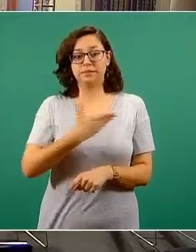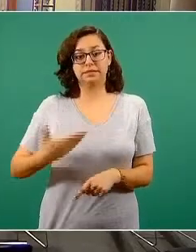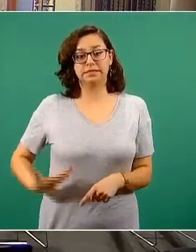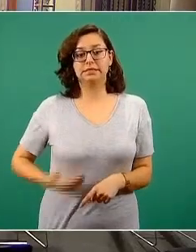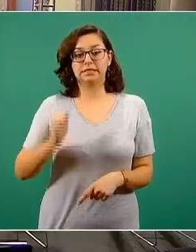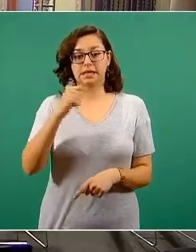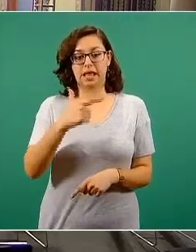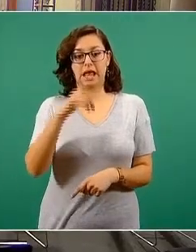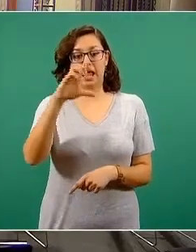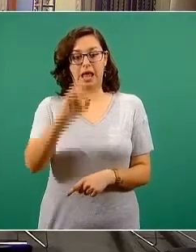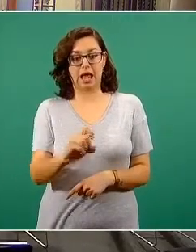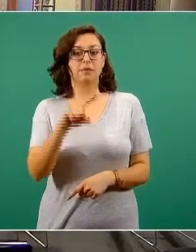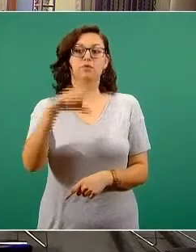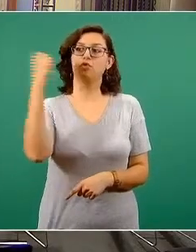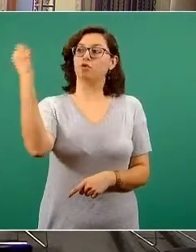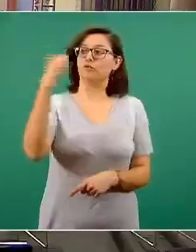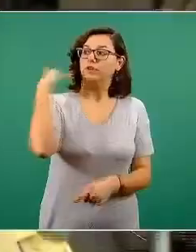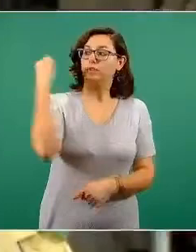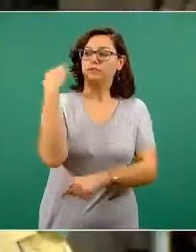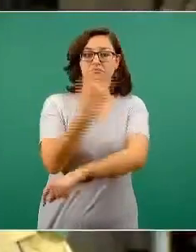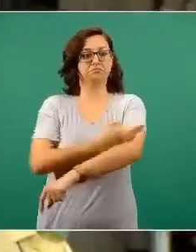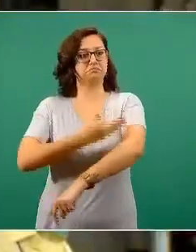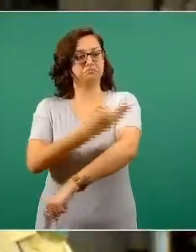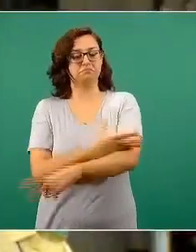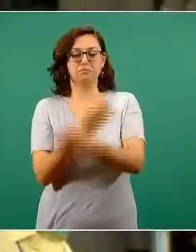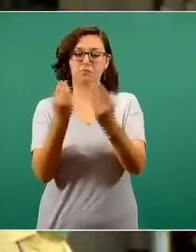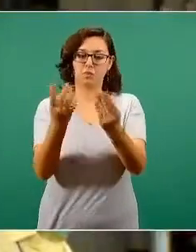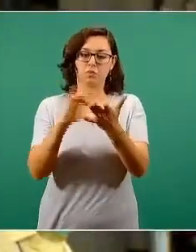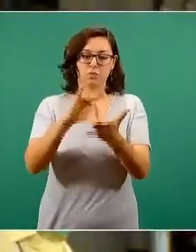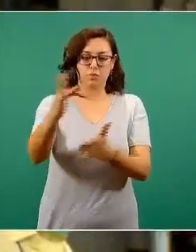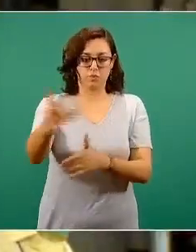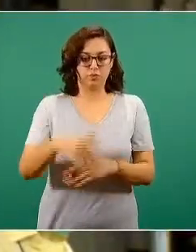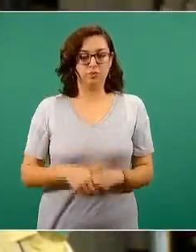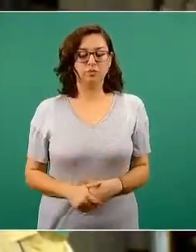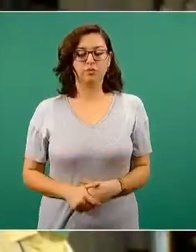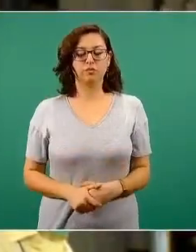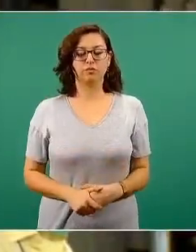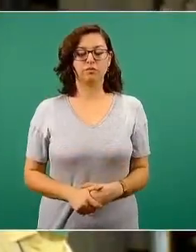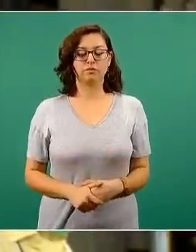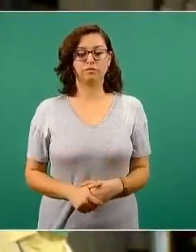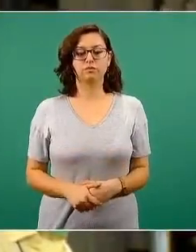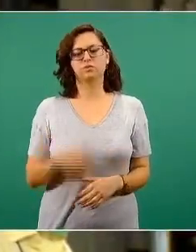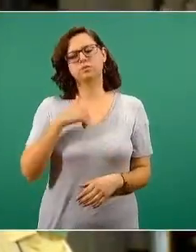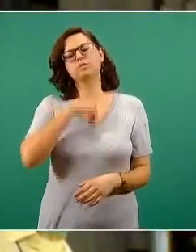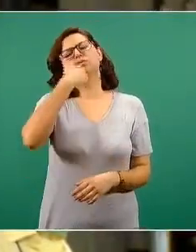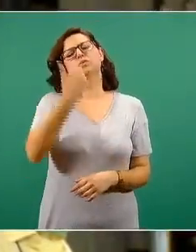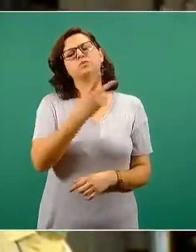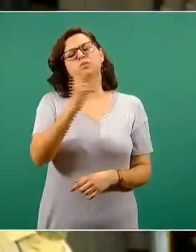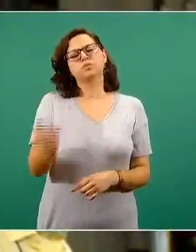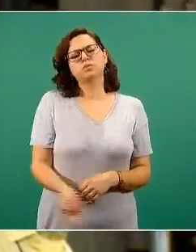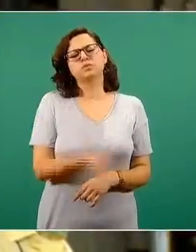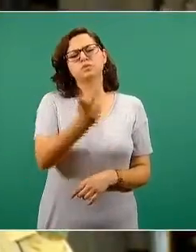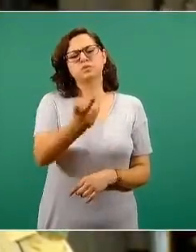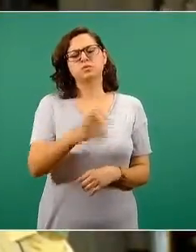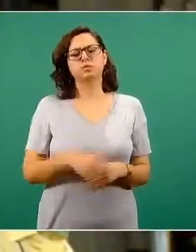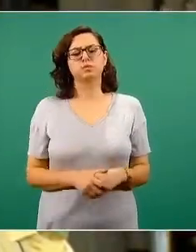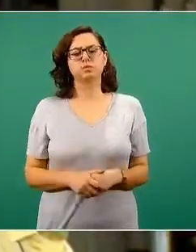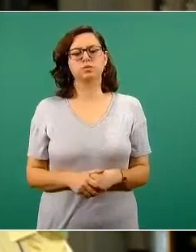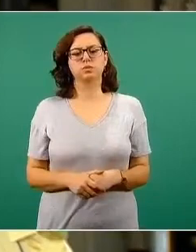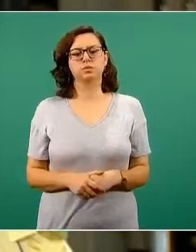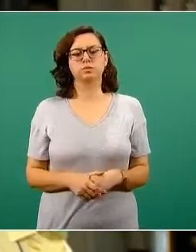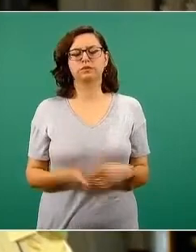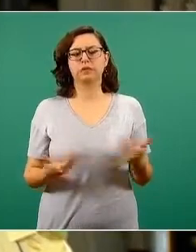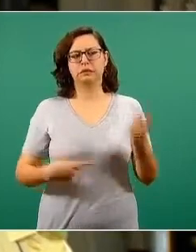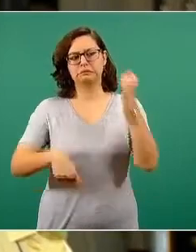Gracias por estas conferencias de prensa. Doctor, quisiera saber en qué transporte han habido mayores